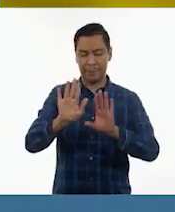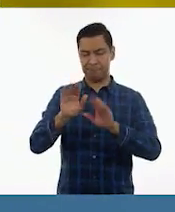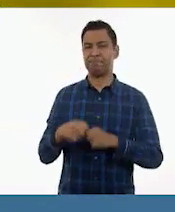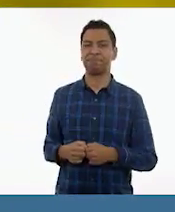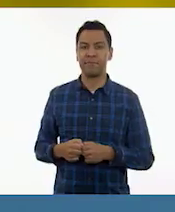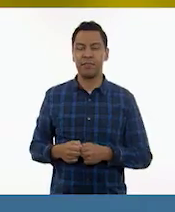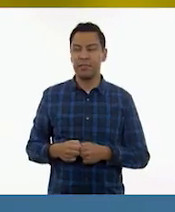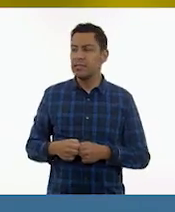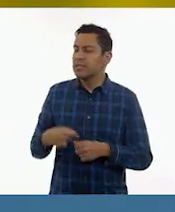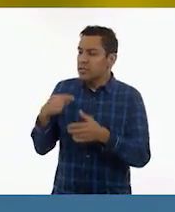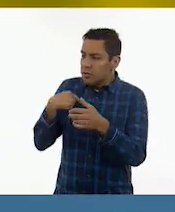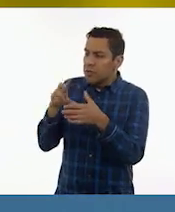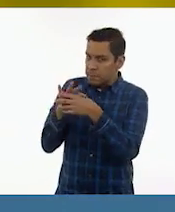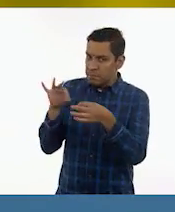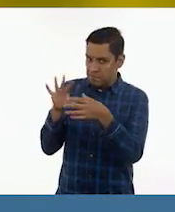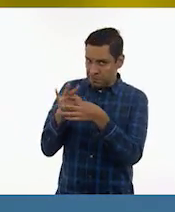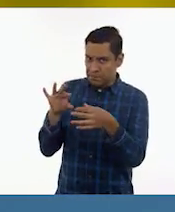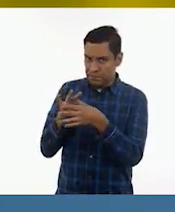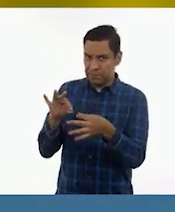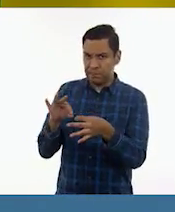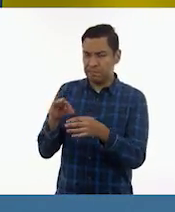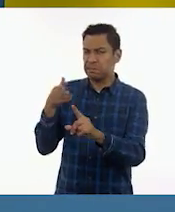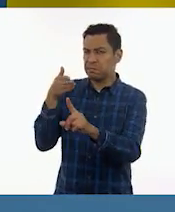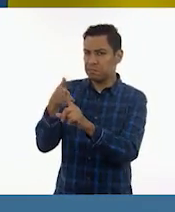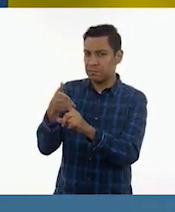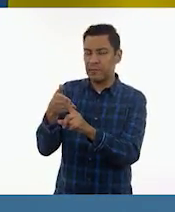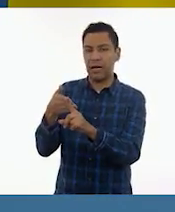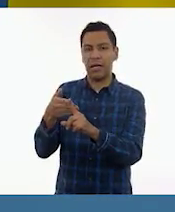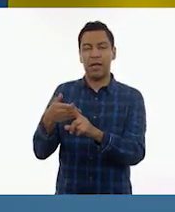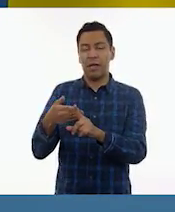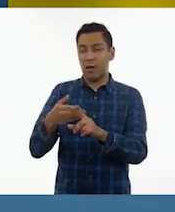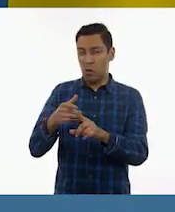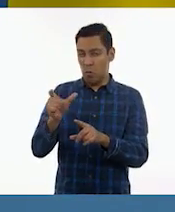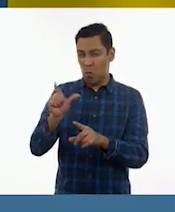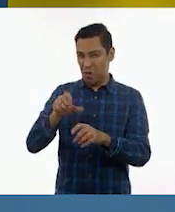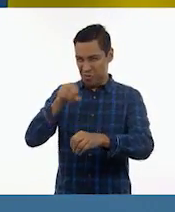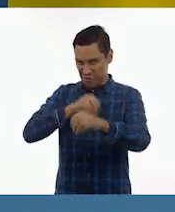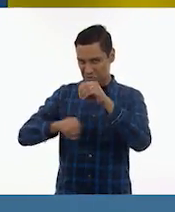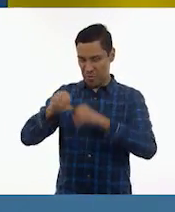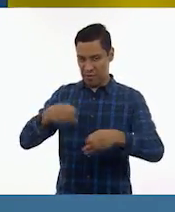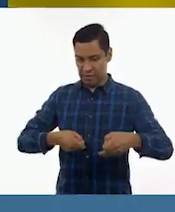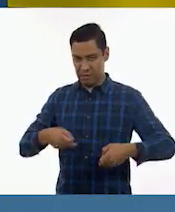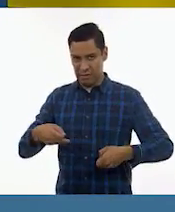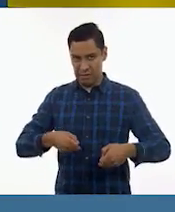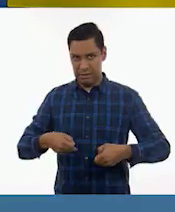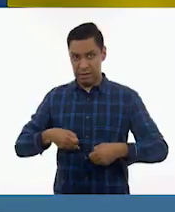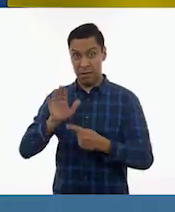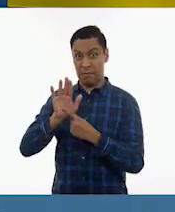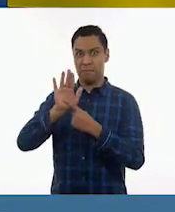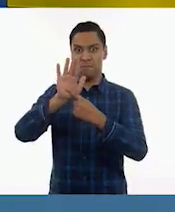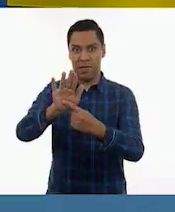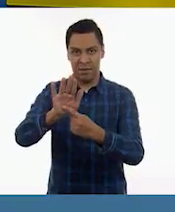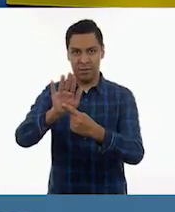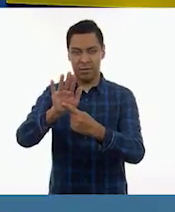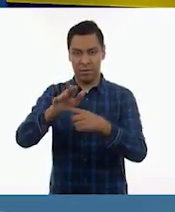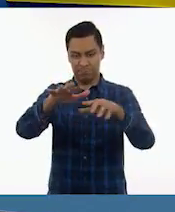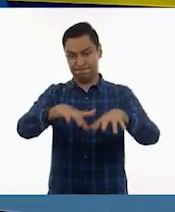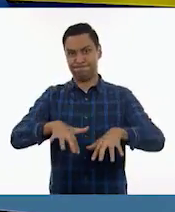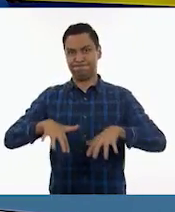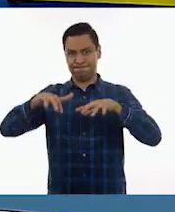justamente el ensayo general es esta última parte que tenemos antes de nuestra presentación al público.